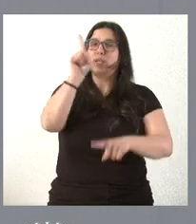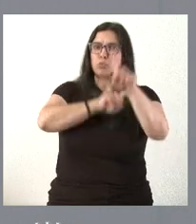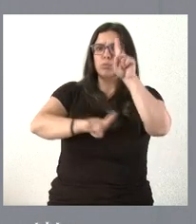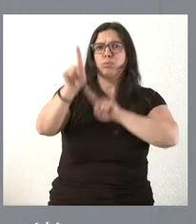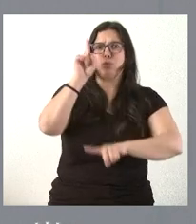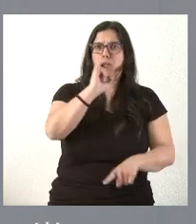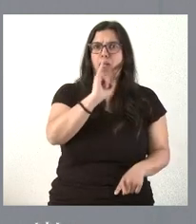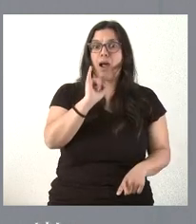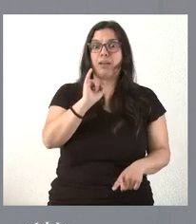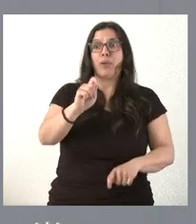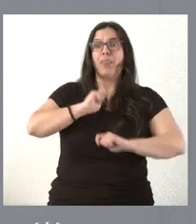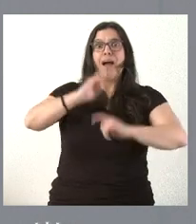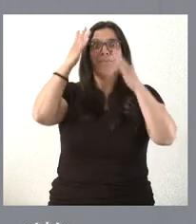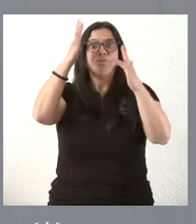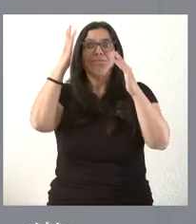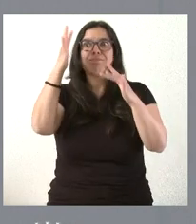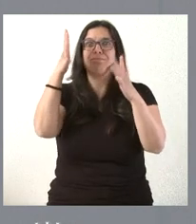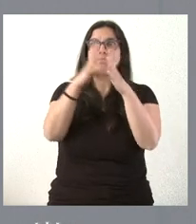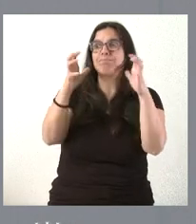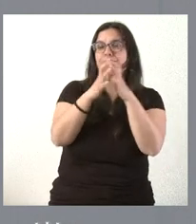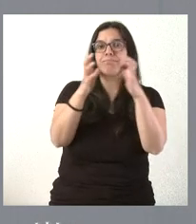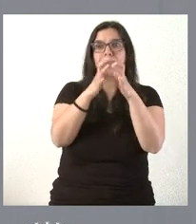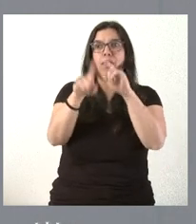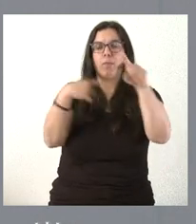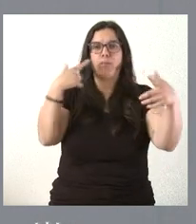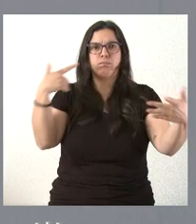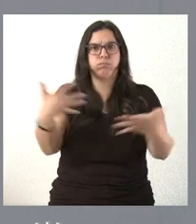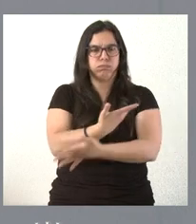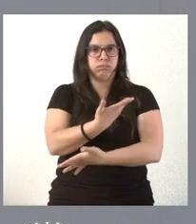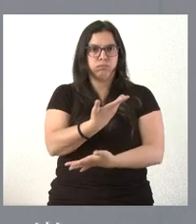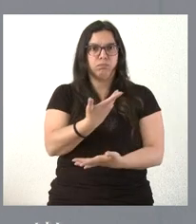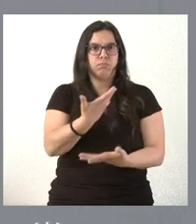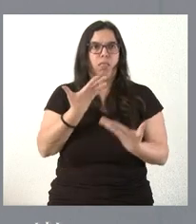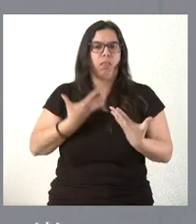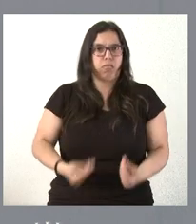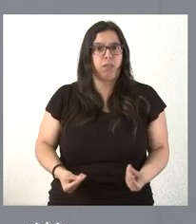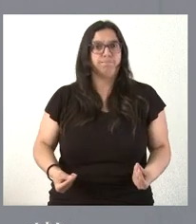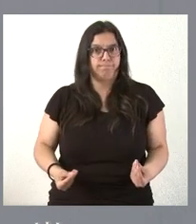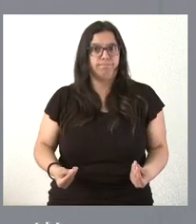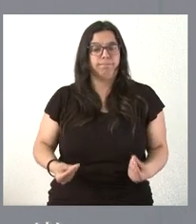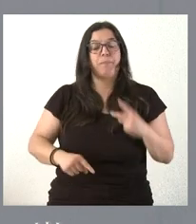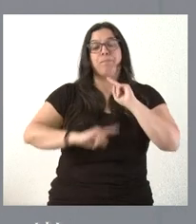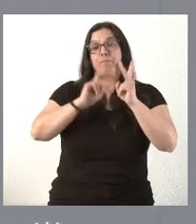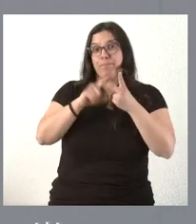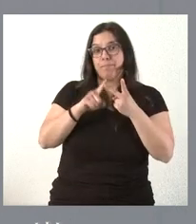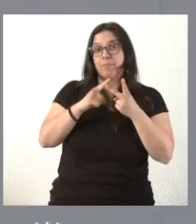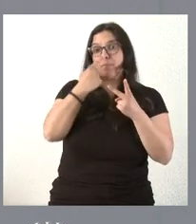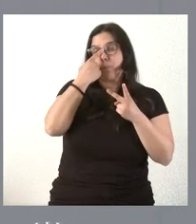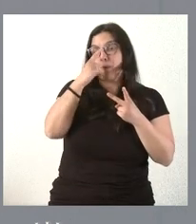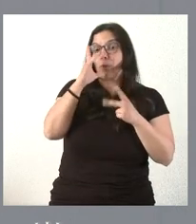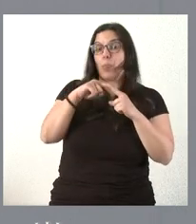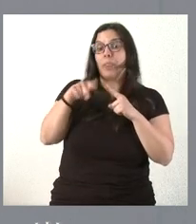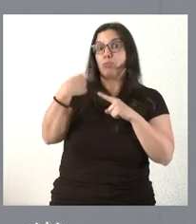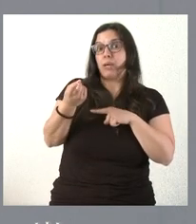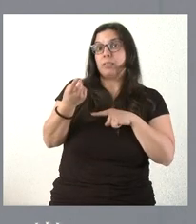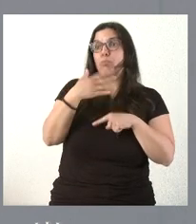expectativa le genera una ilusión y si la ilusión no se corresponde con la realidad, pues se torna en decepción. Y, en segundo lugar, porque luego no queremos que se